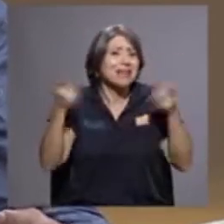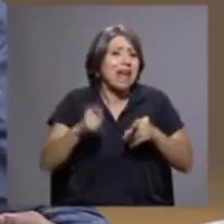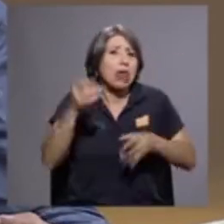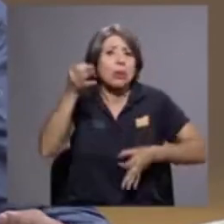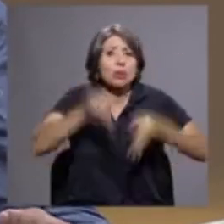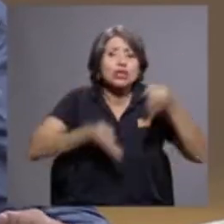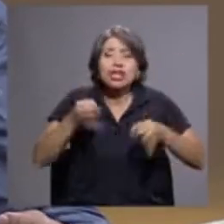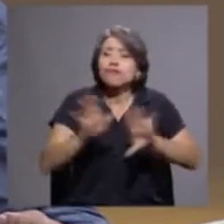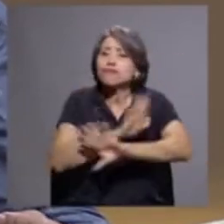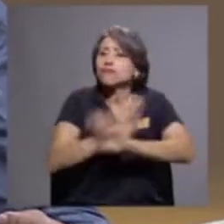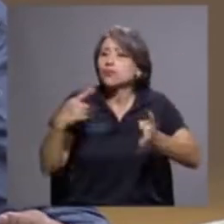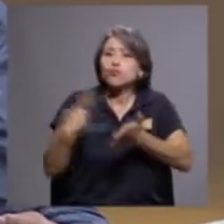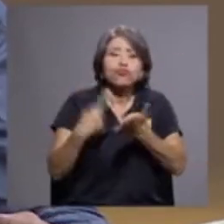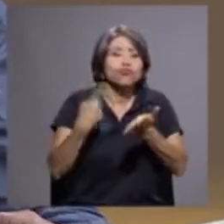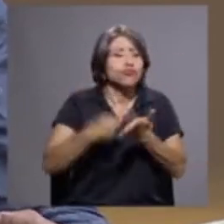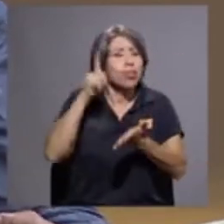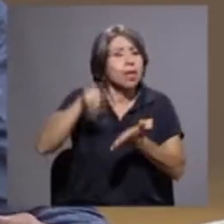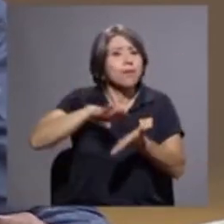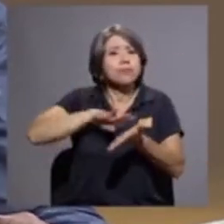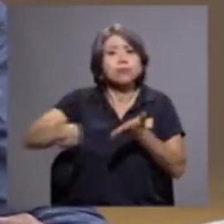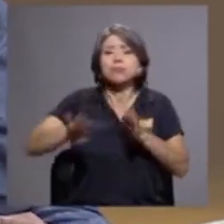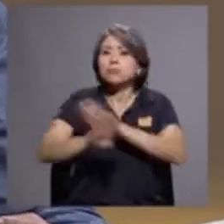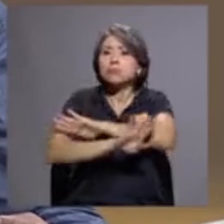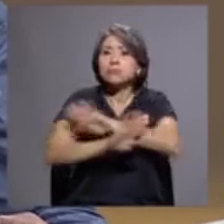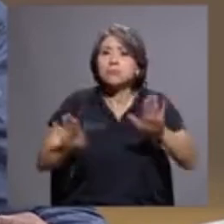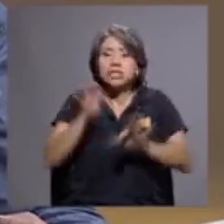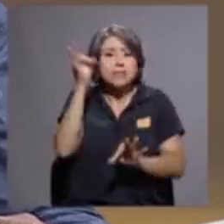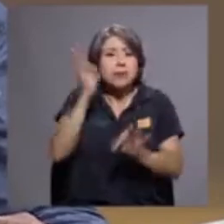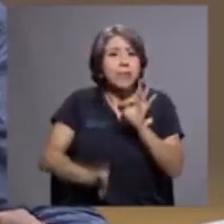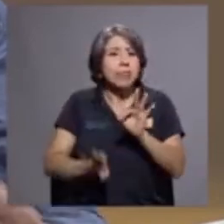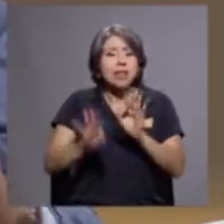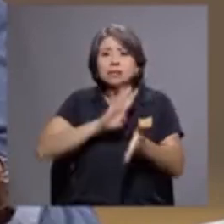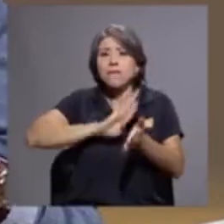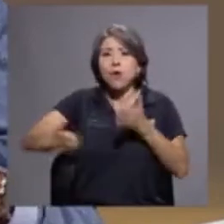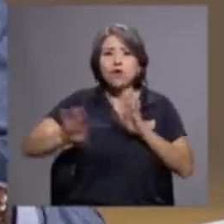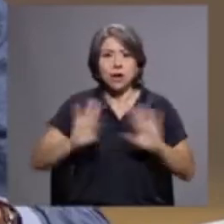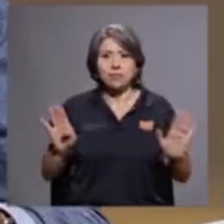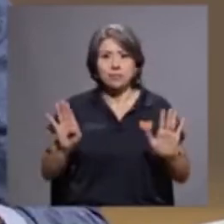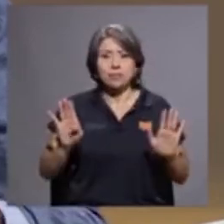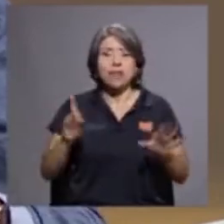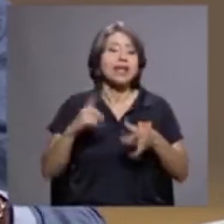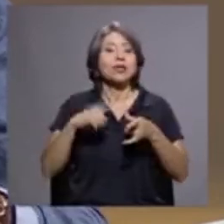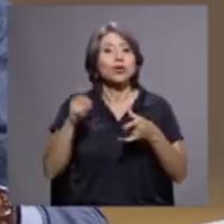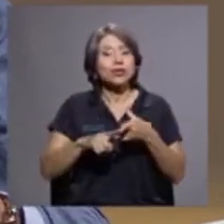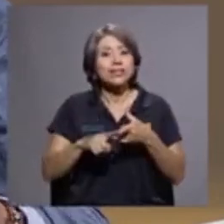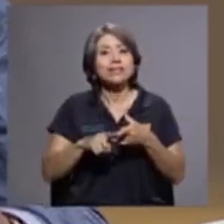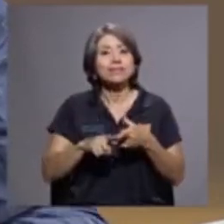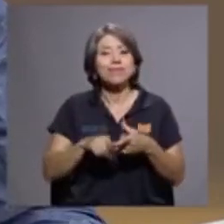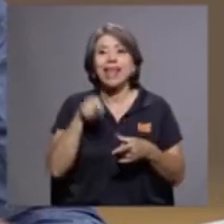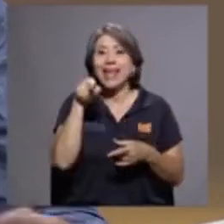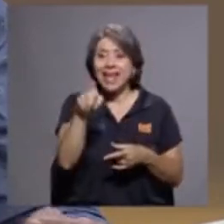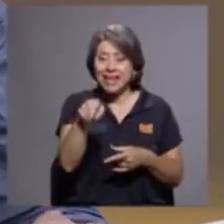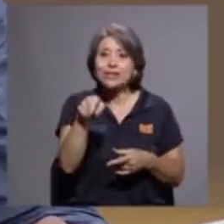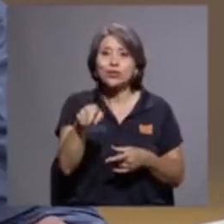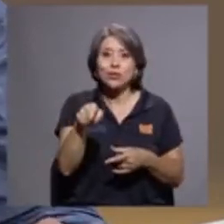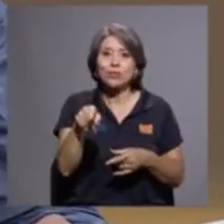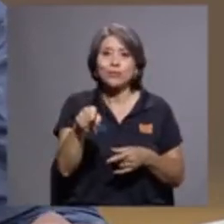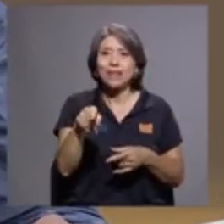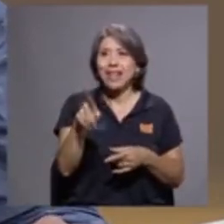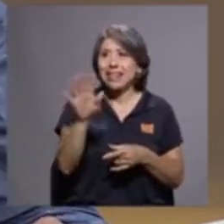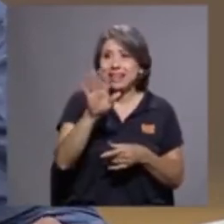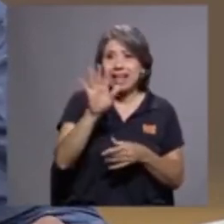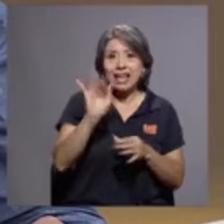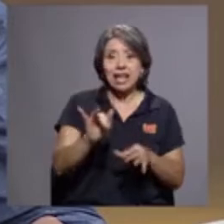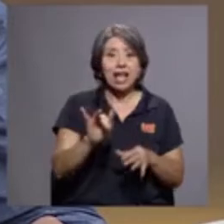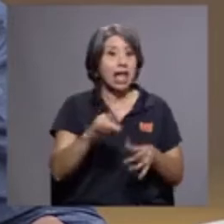sin ambigüedad alguna, simple y sencillamente se borran, entonces, eso es una, eso era un